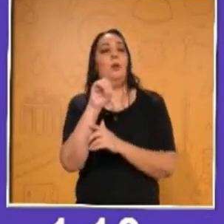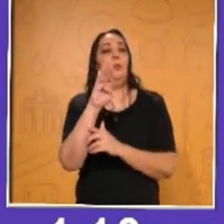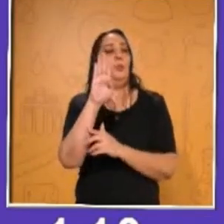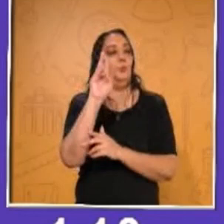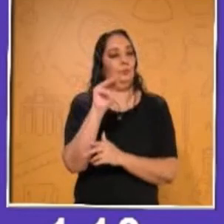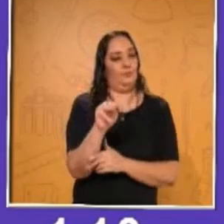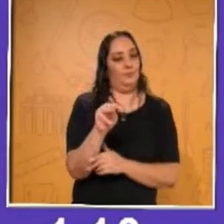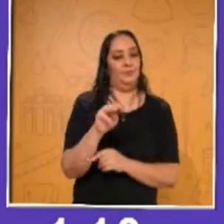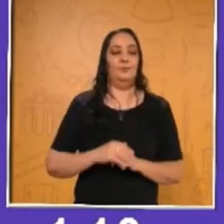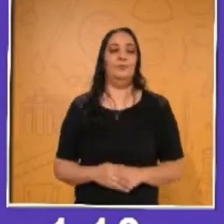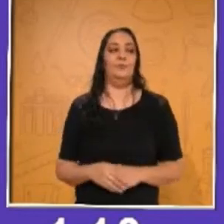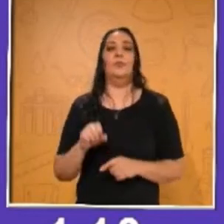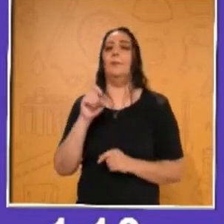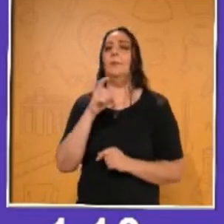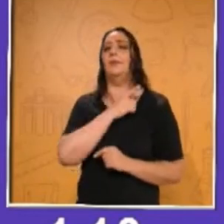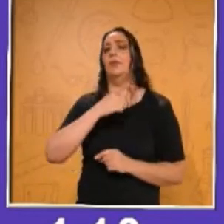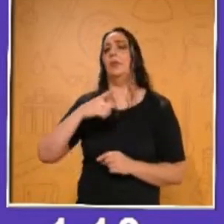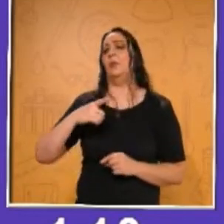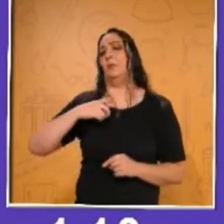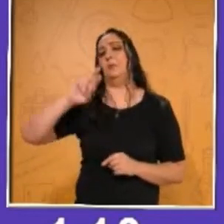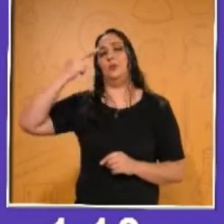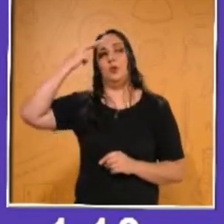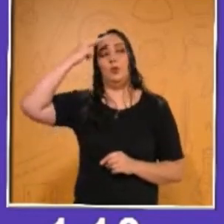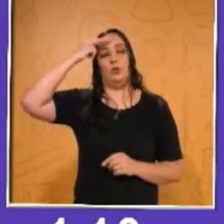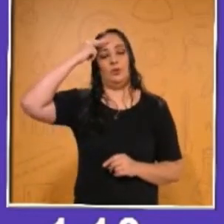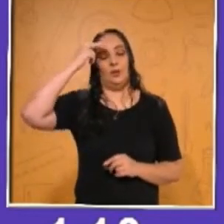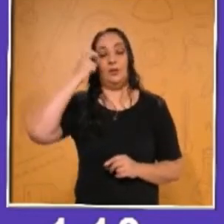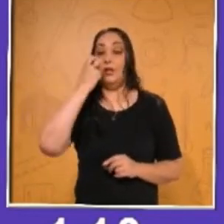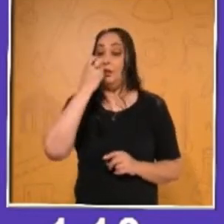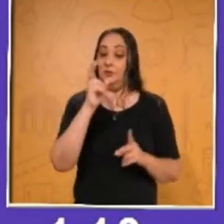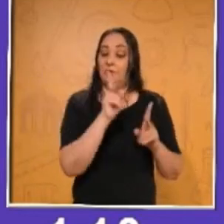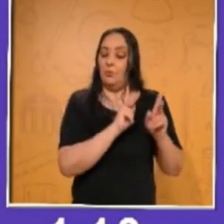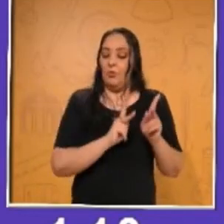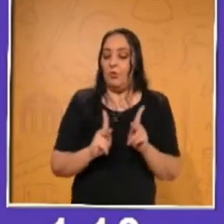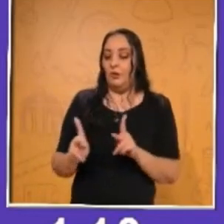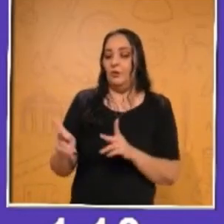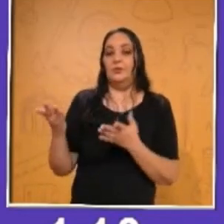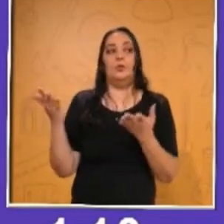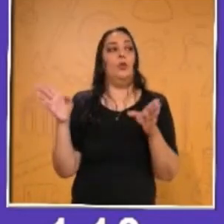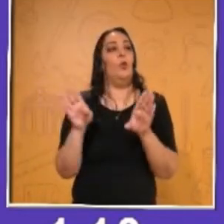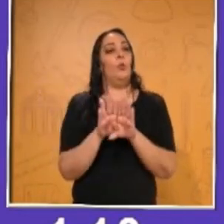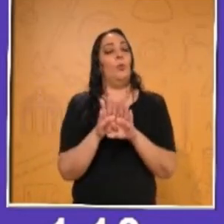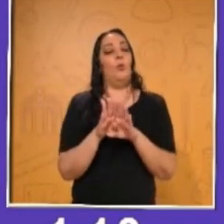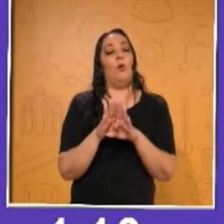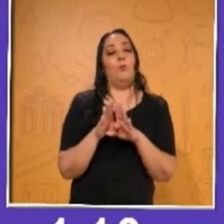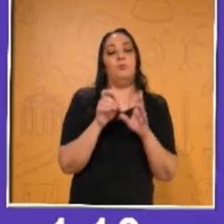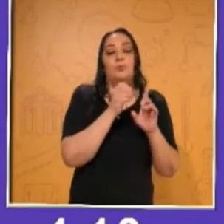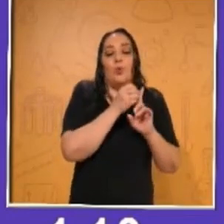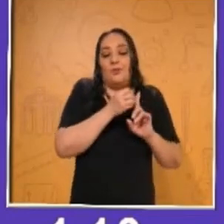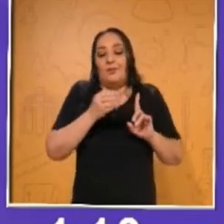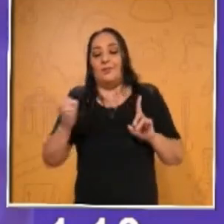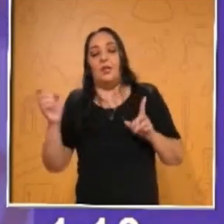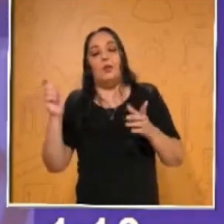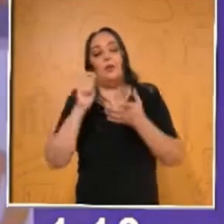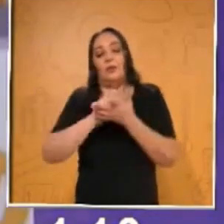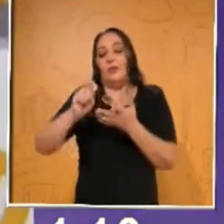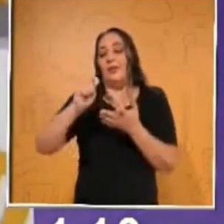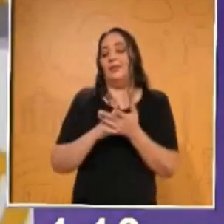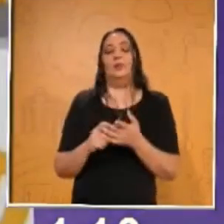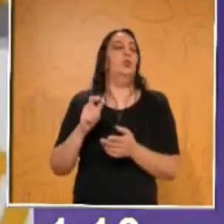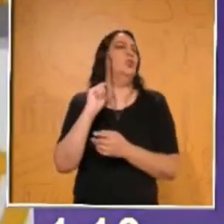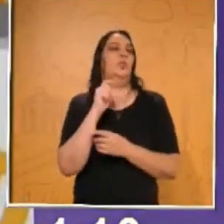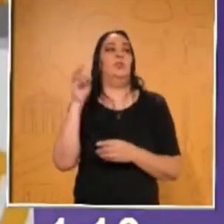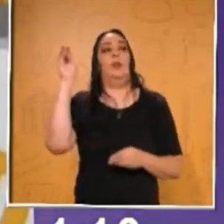hay que recordar que la finalidad del proyecto es organizar un texto, no tanto que tú lo vayas a saturar de